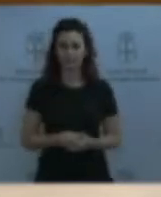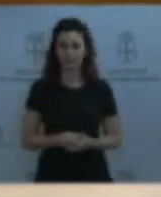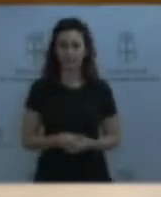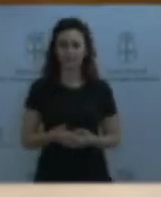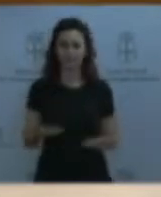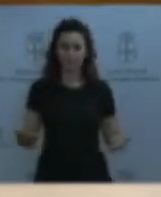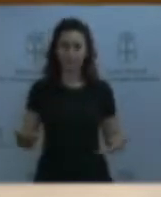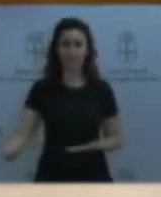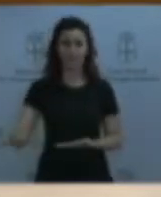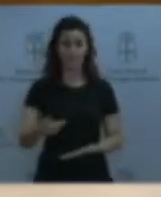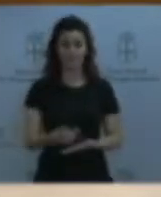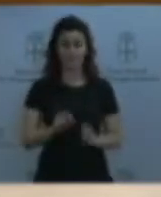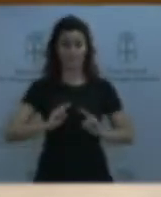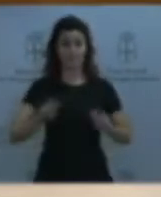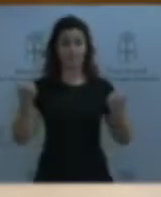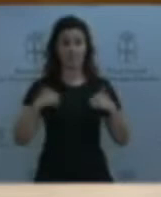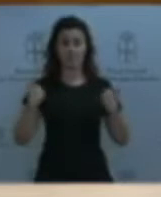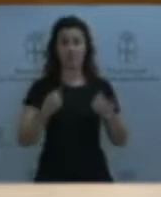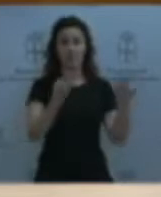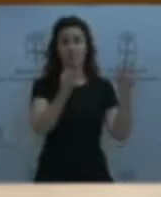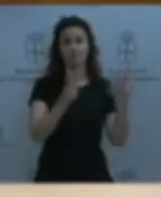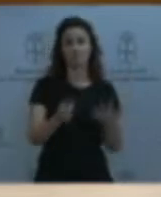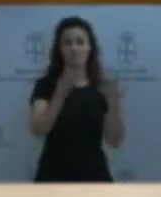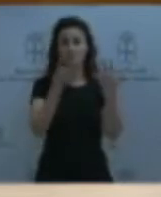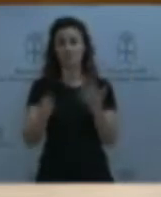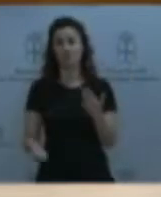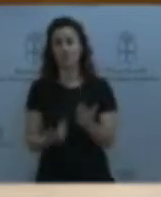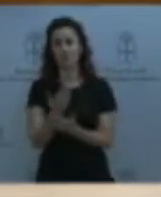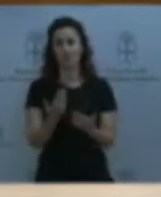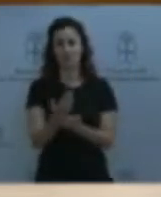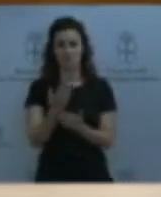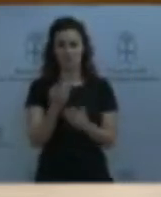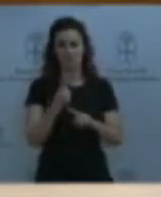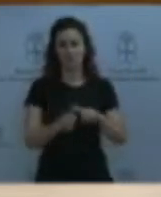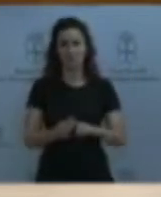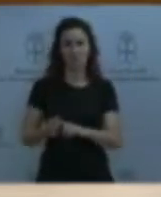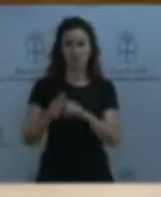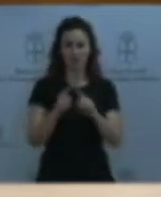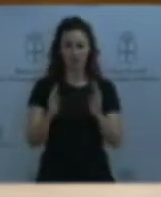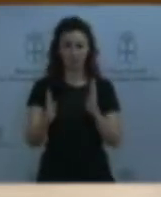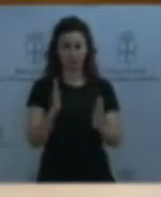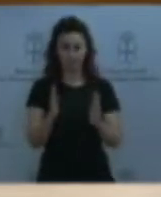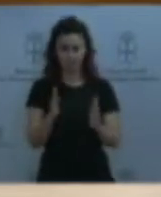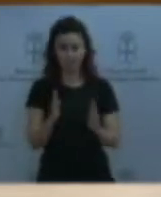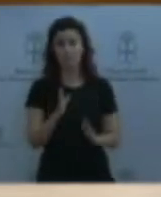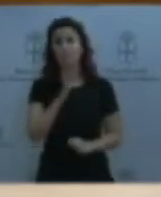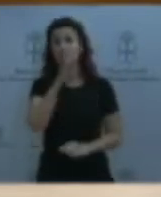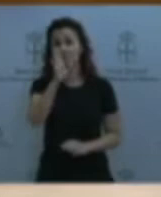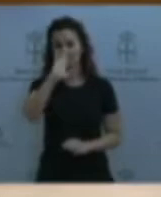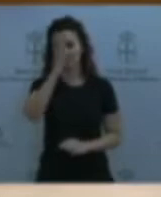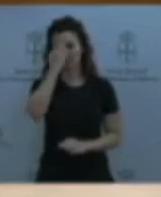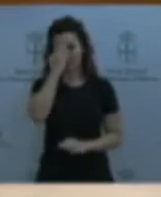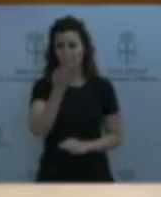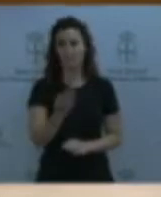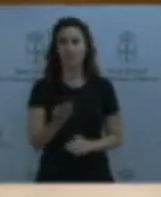60 y 80 días. Recuerda que esa era la causa principal o una de ellas para el desmantelamiento que